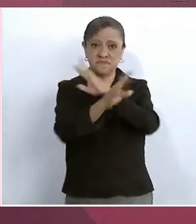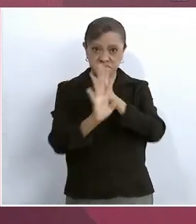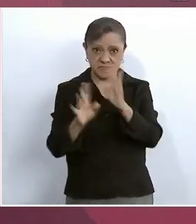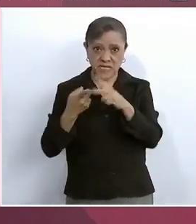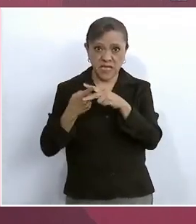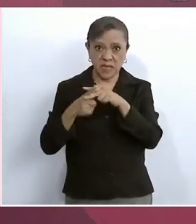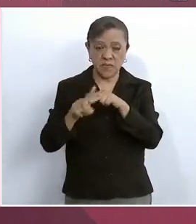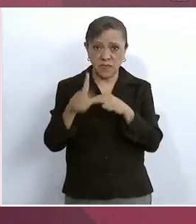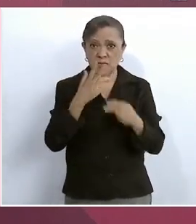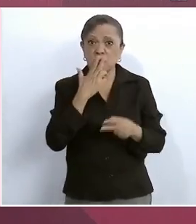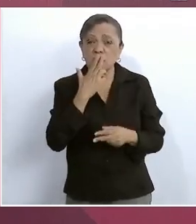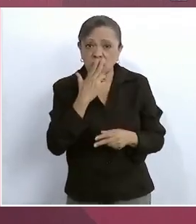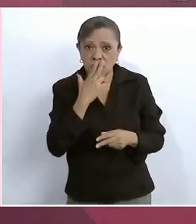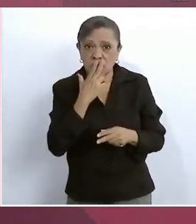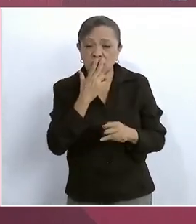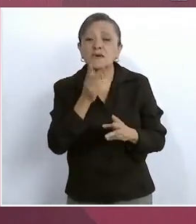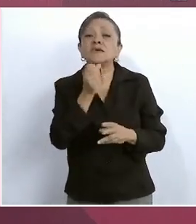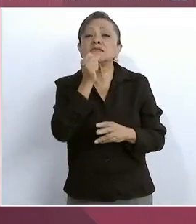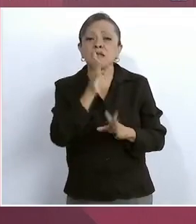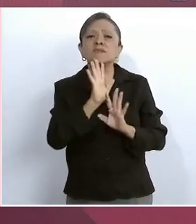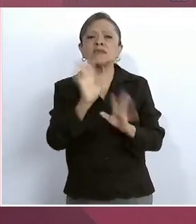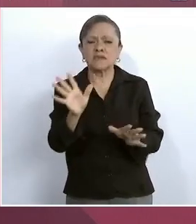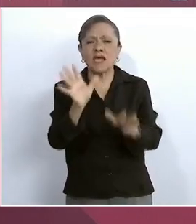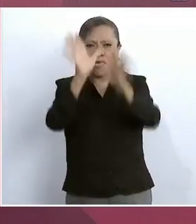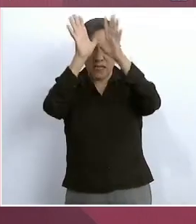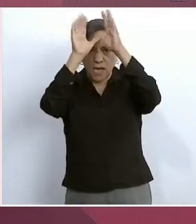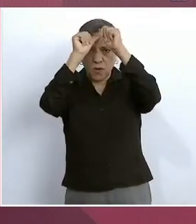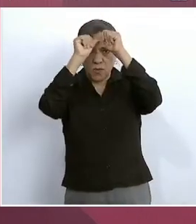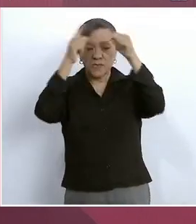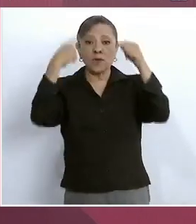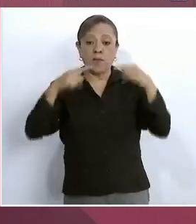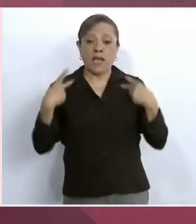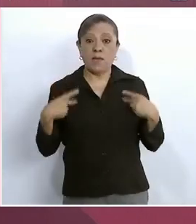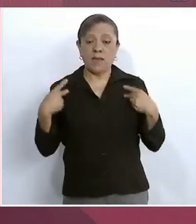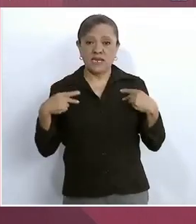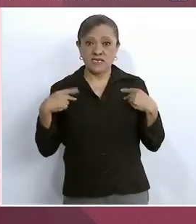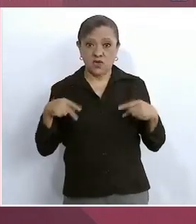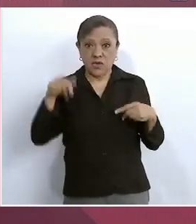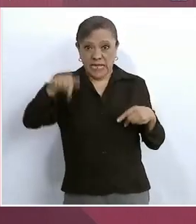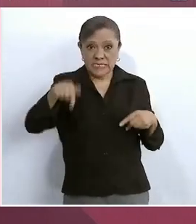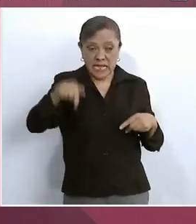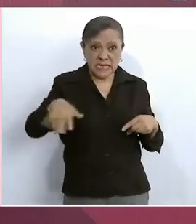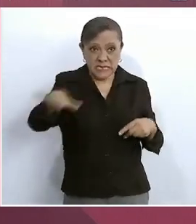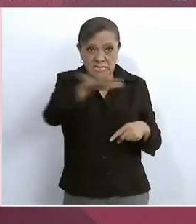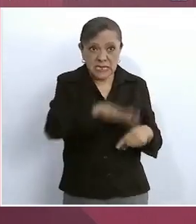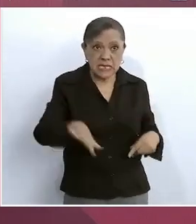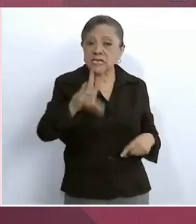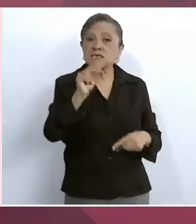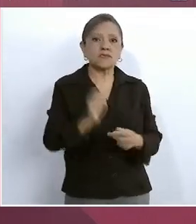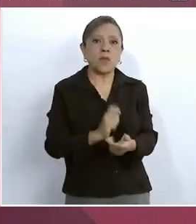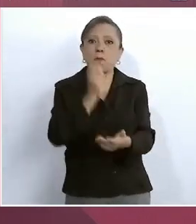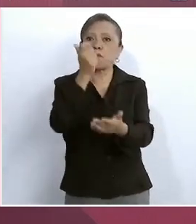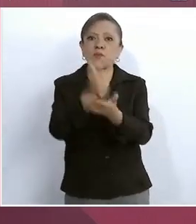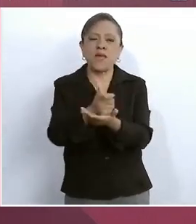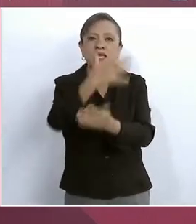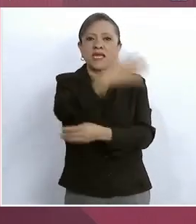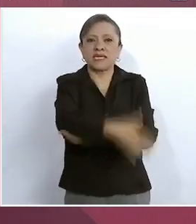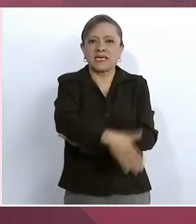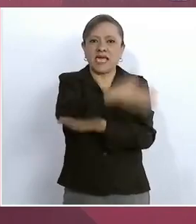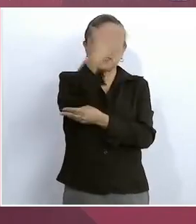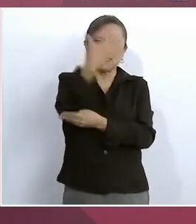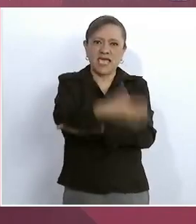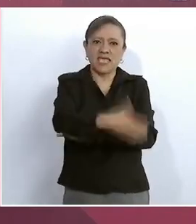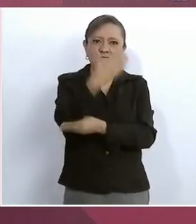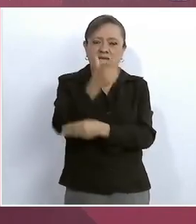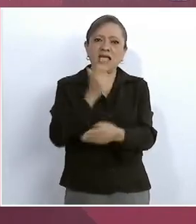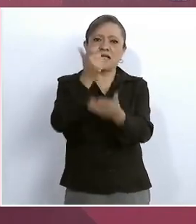hay un acuerdo también para que los pobladores de aquí no paguen por el paso en la